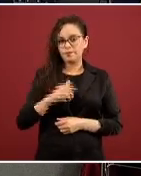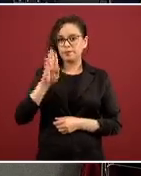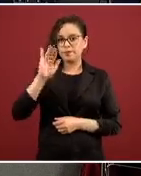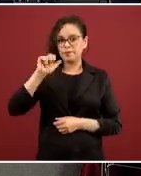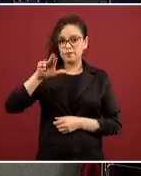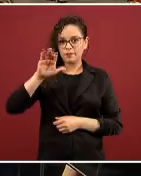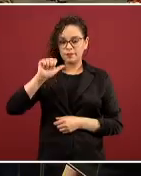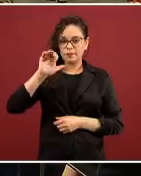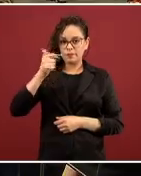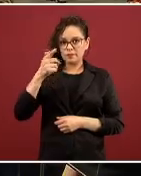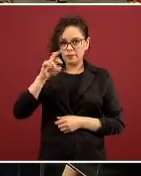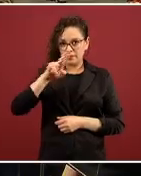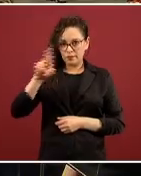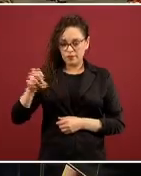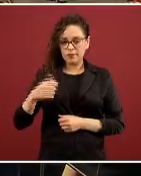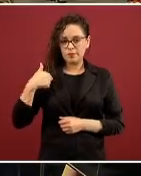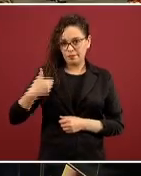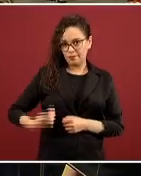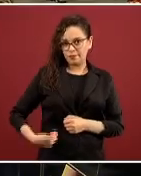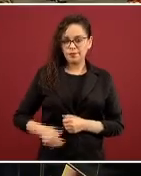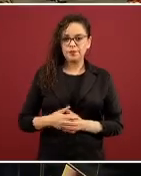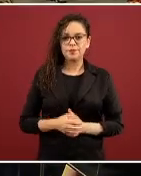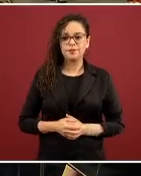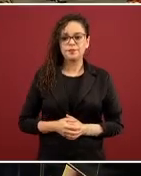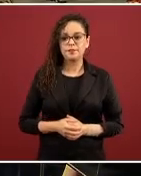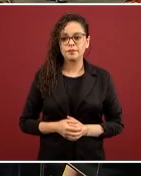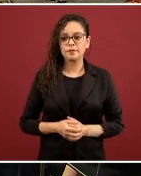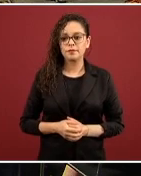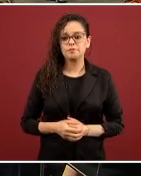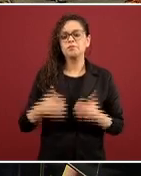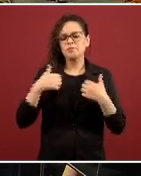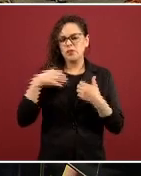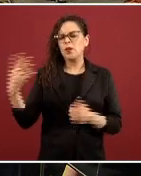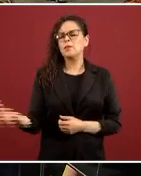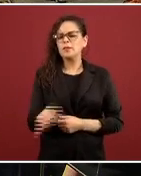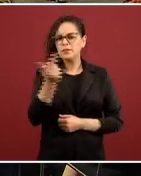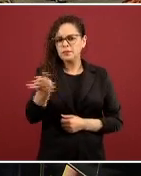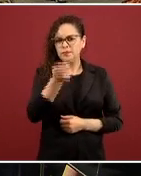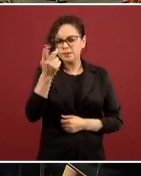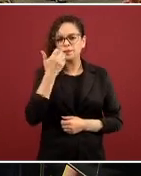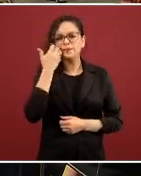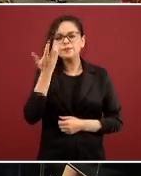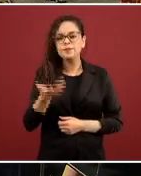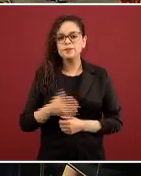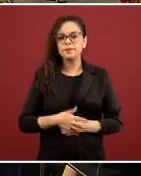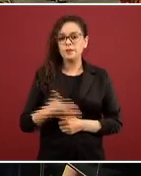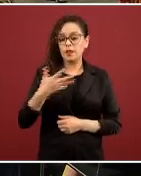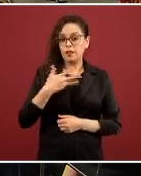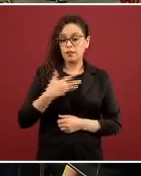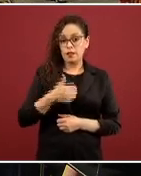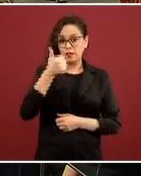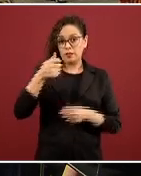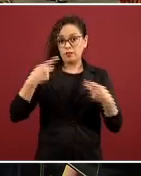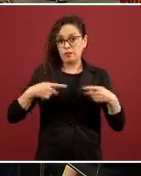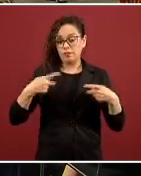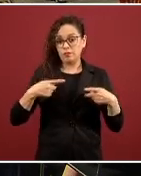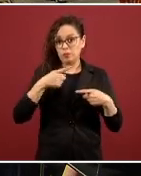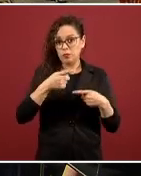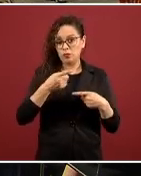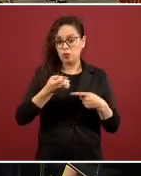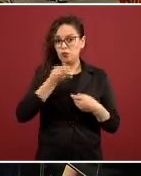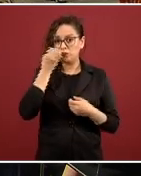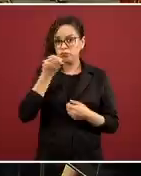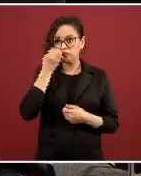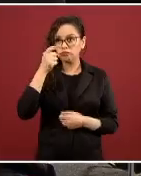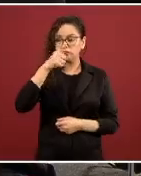Notimex TV. Bueno, pues quiero preguntarle, hay seis estudiantes del Instituto